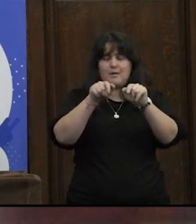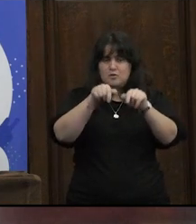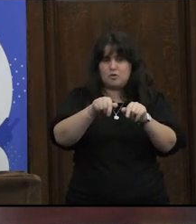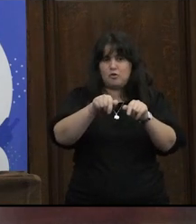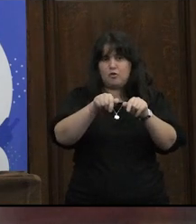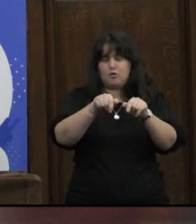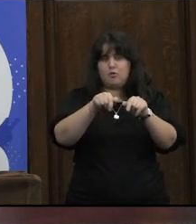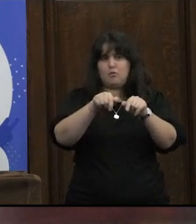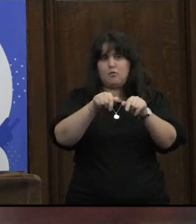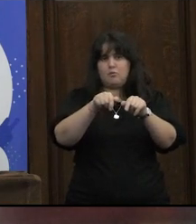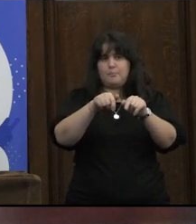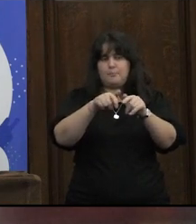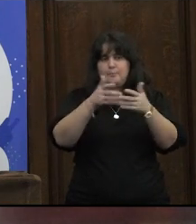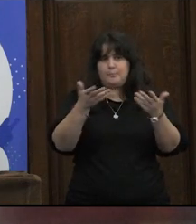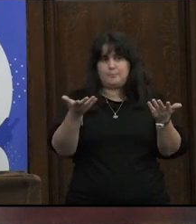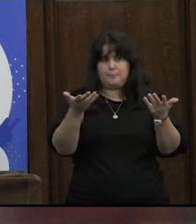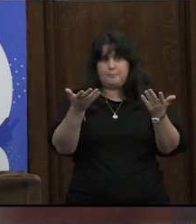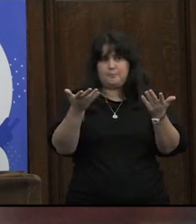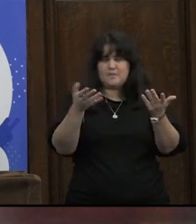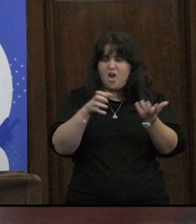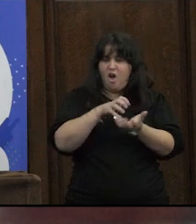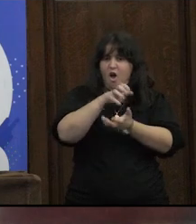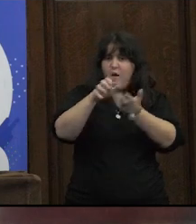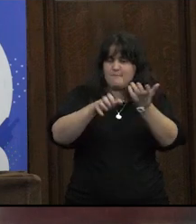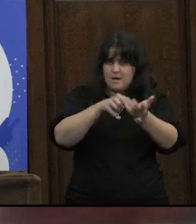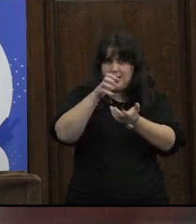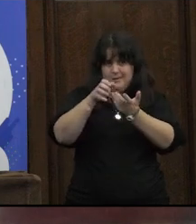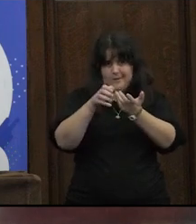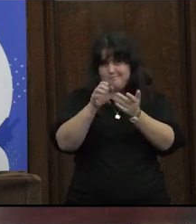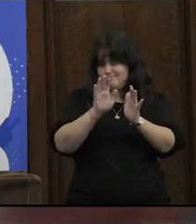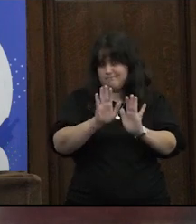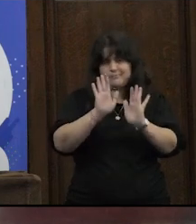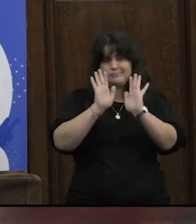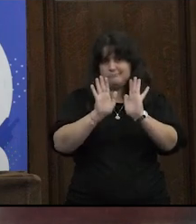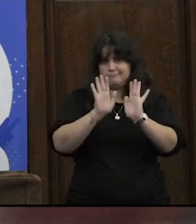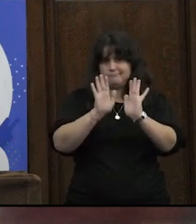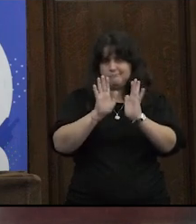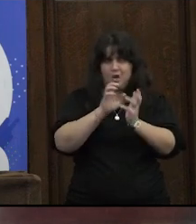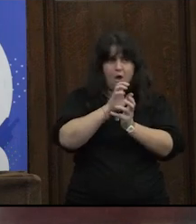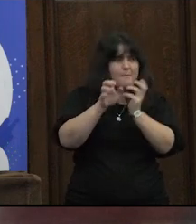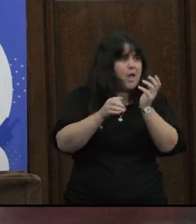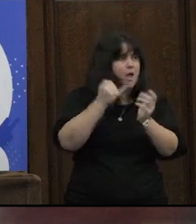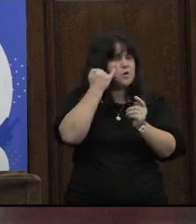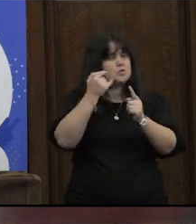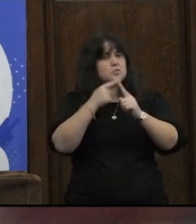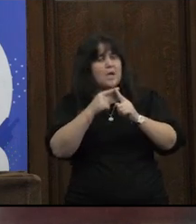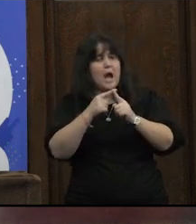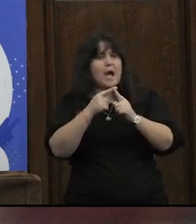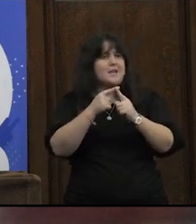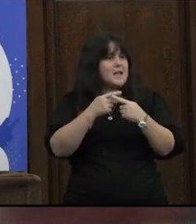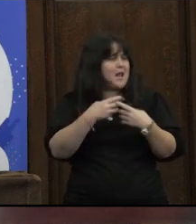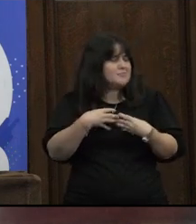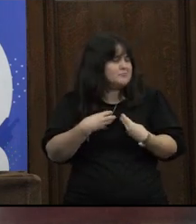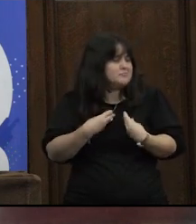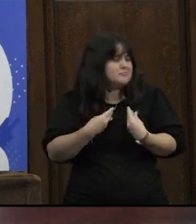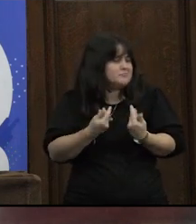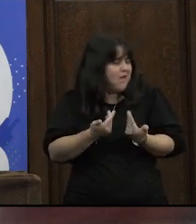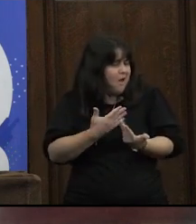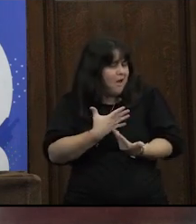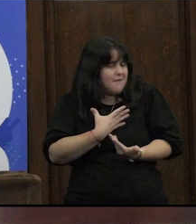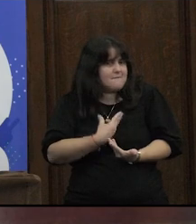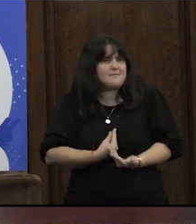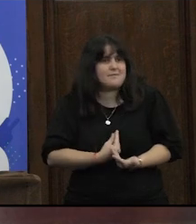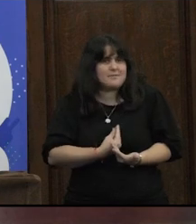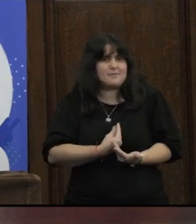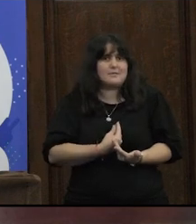cuestiones de la complejidad de la materia de la sexualidad del erotismo del deseo